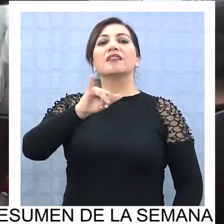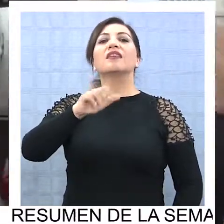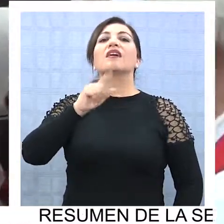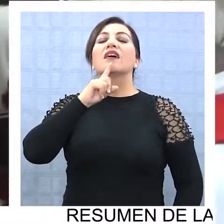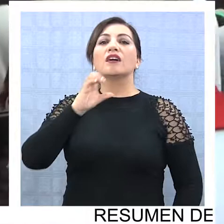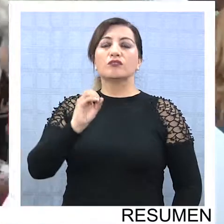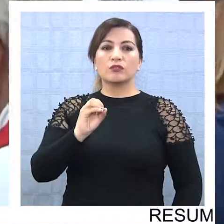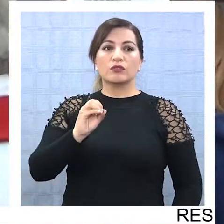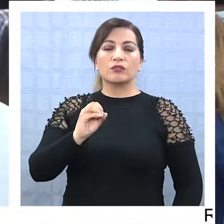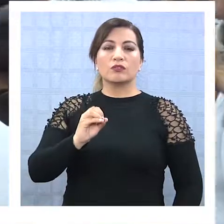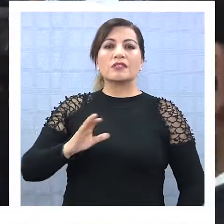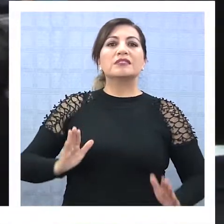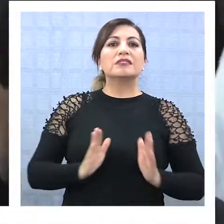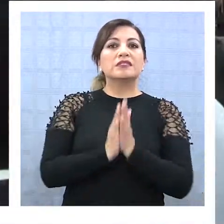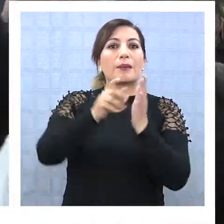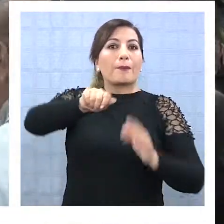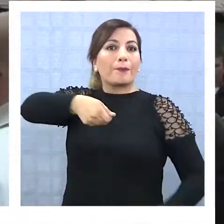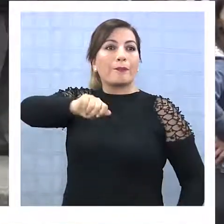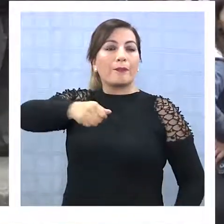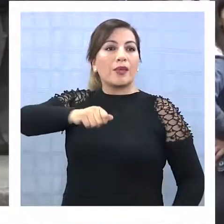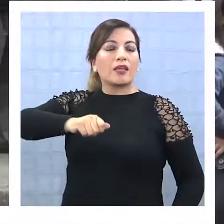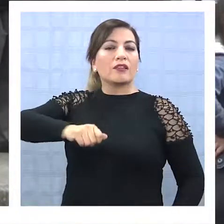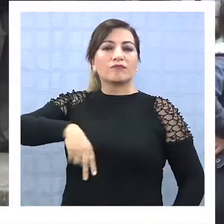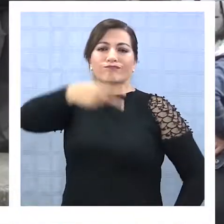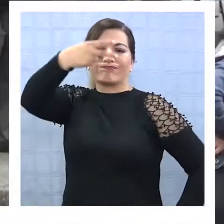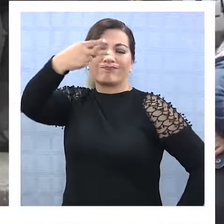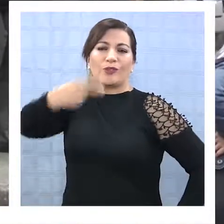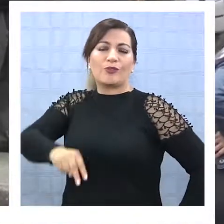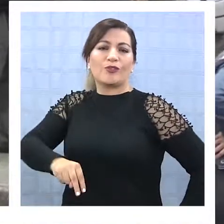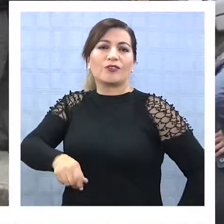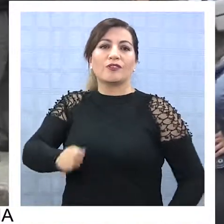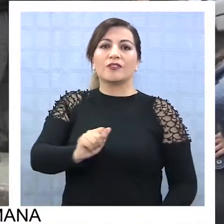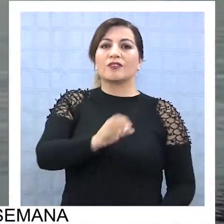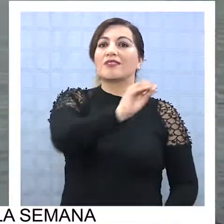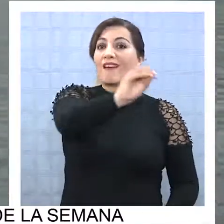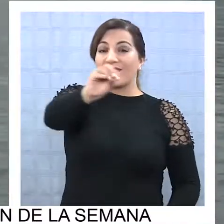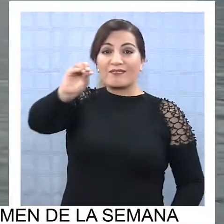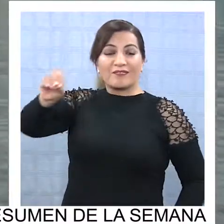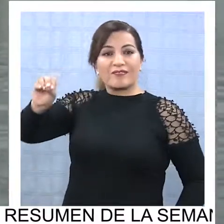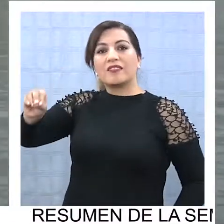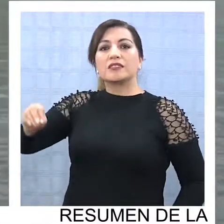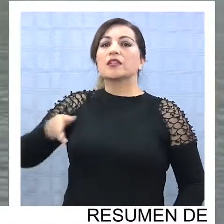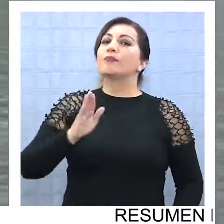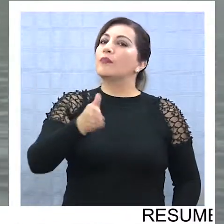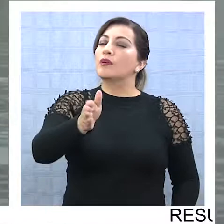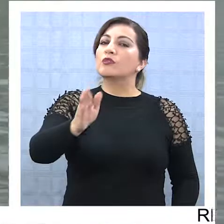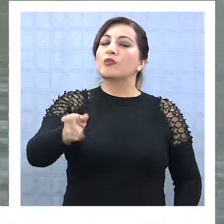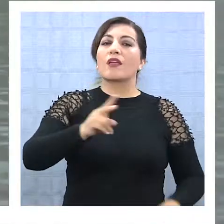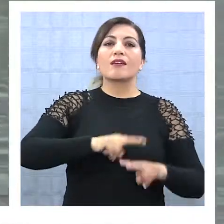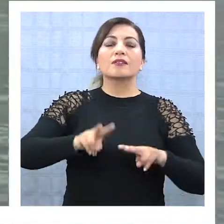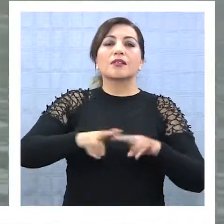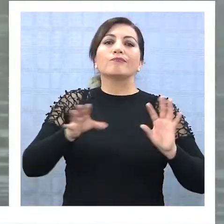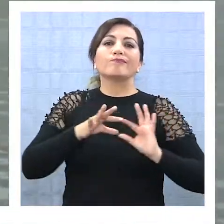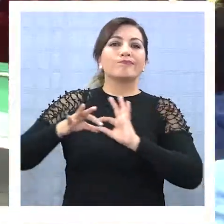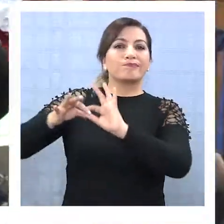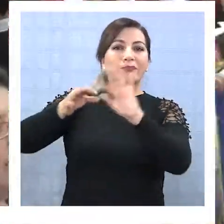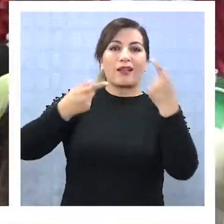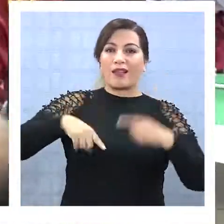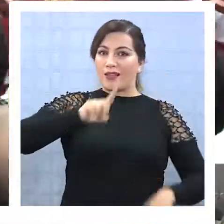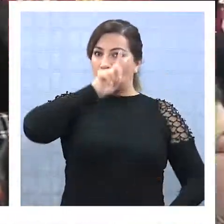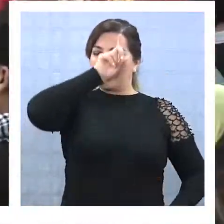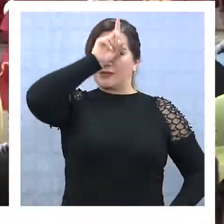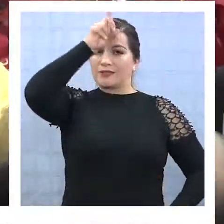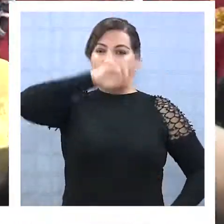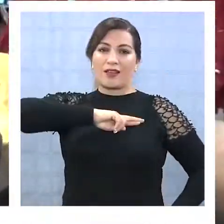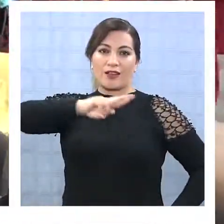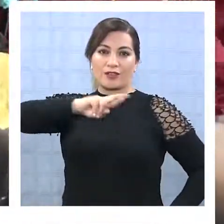San Pedro es el patrono de la pesca artesanal, por lo que hicieron un llamado al gremio para seguir fortaleciendo esta tradición